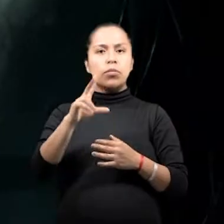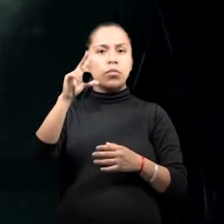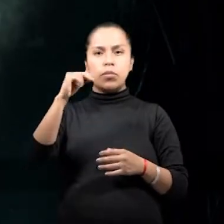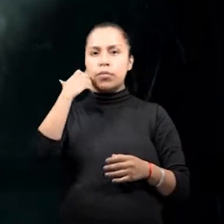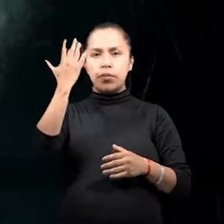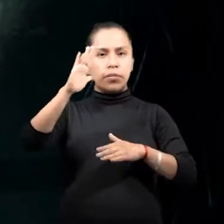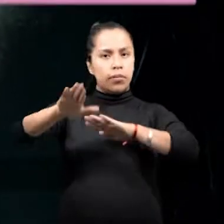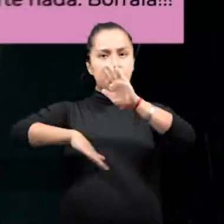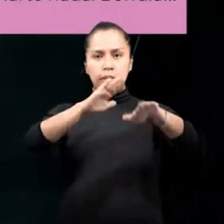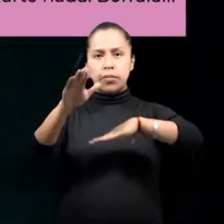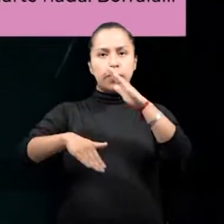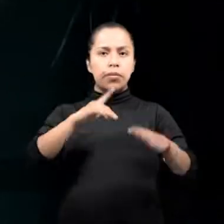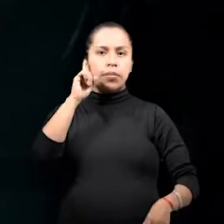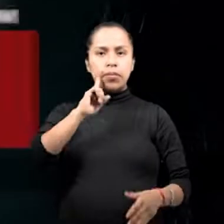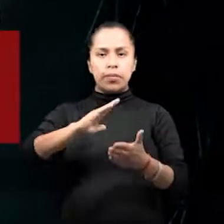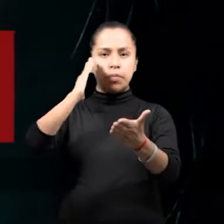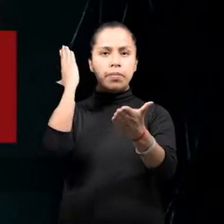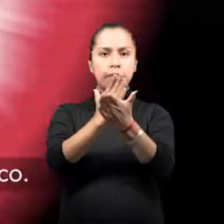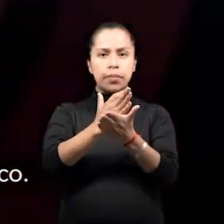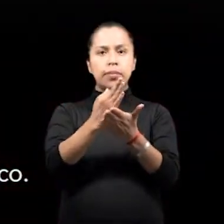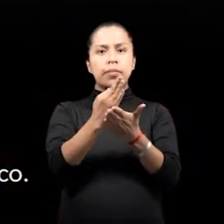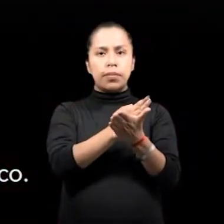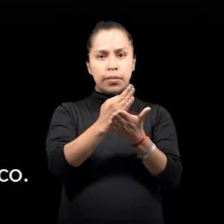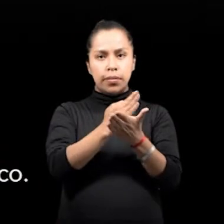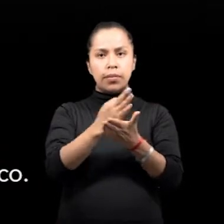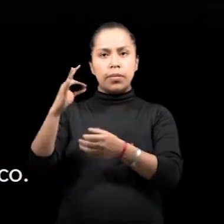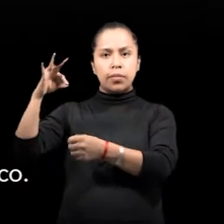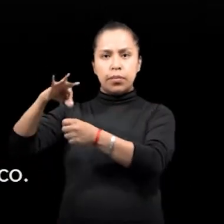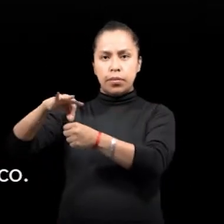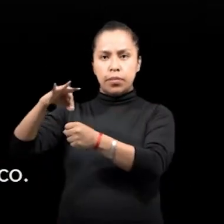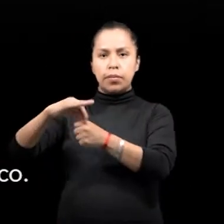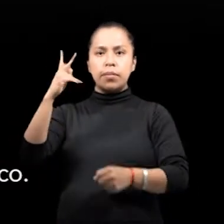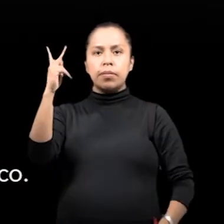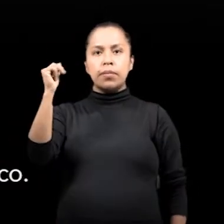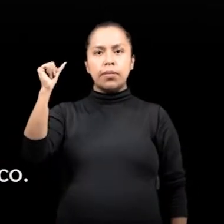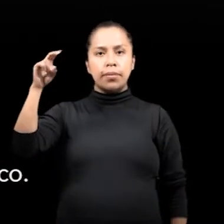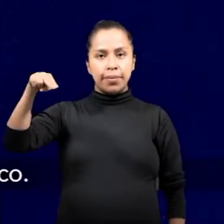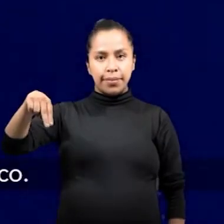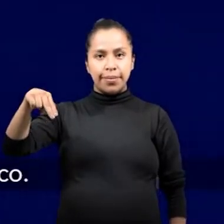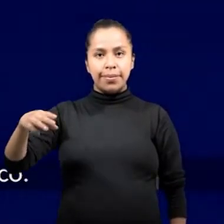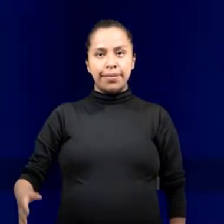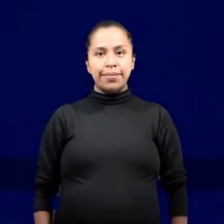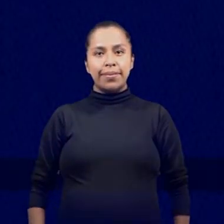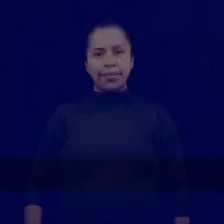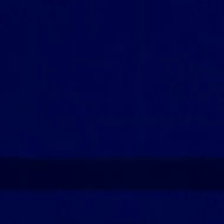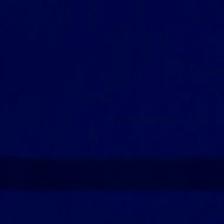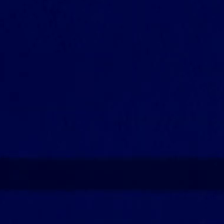las mujeres. ¡Ni una menos! Ponle un alto a Morena y a la destrucción de México. Vota por las candidatas a diputadas federales del PAN.